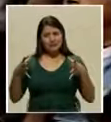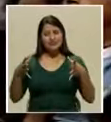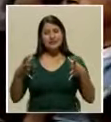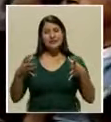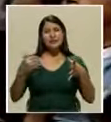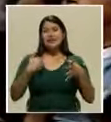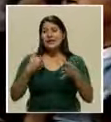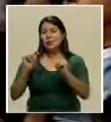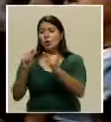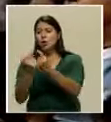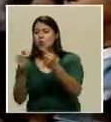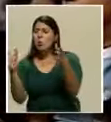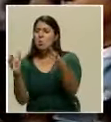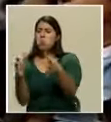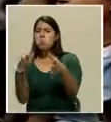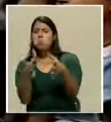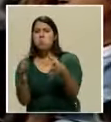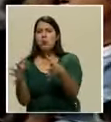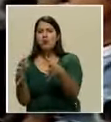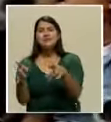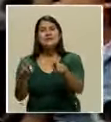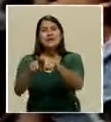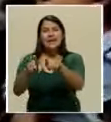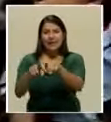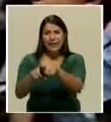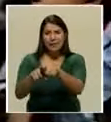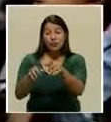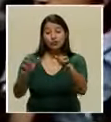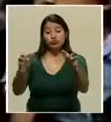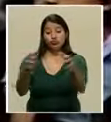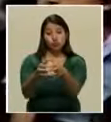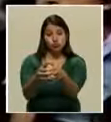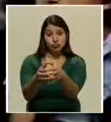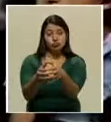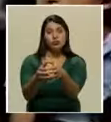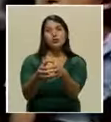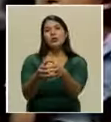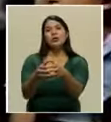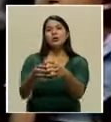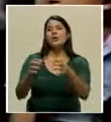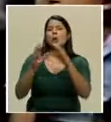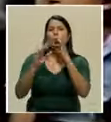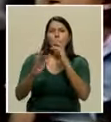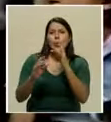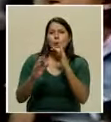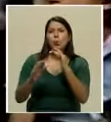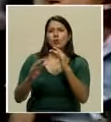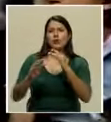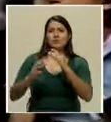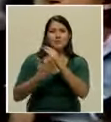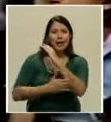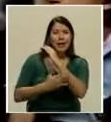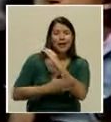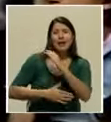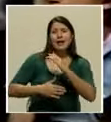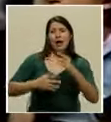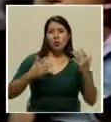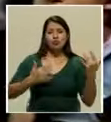intermedias. Hay conjuntos de cámaras, de viento, de maderas, de cuerdas,